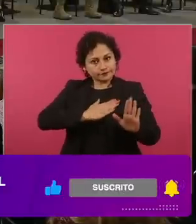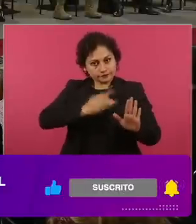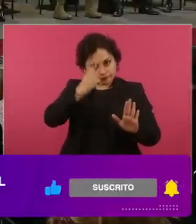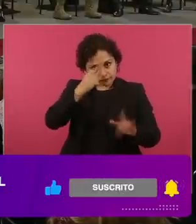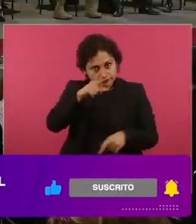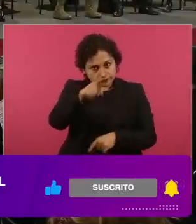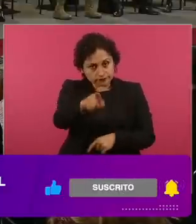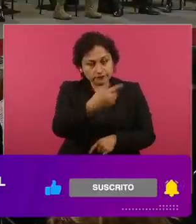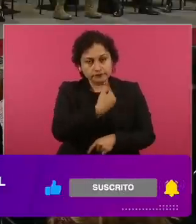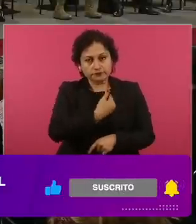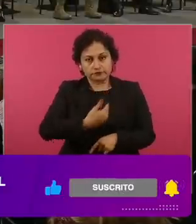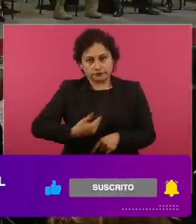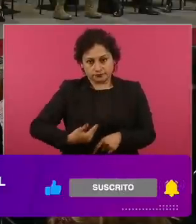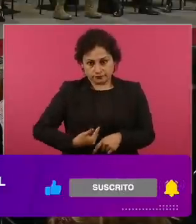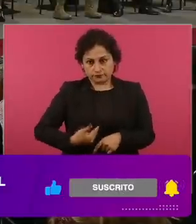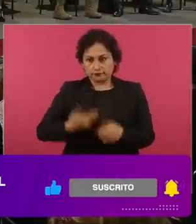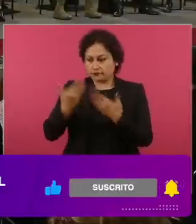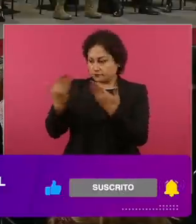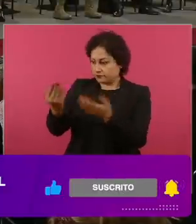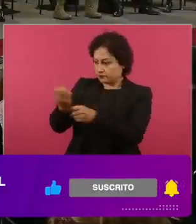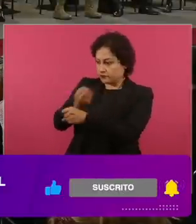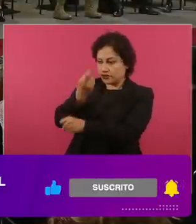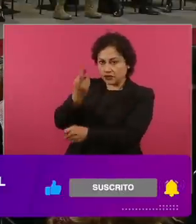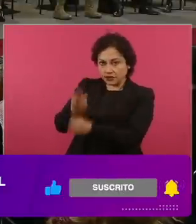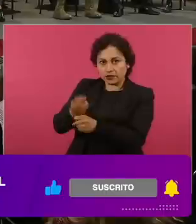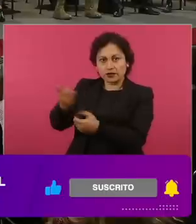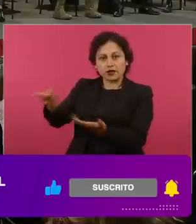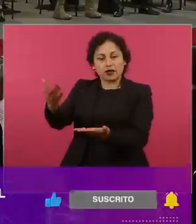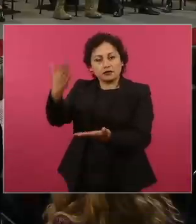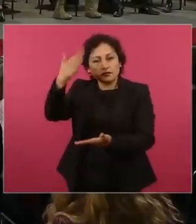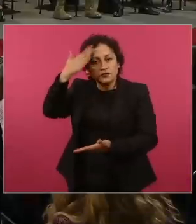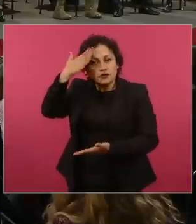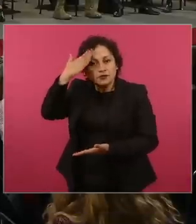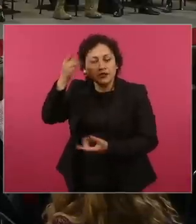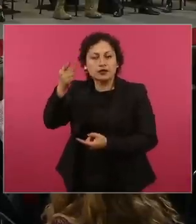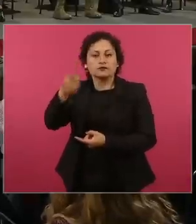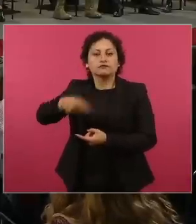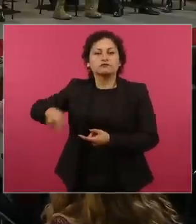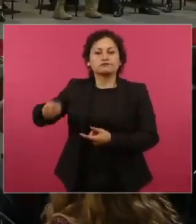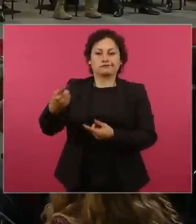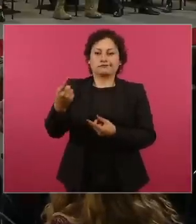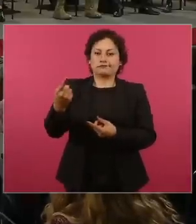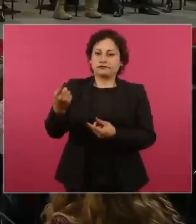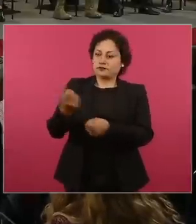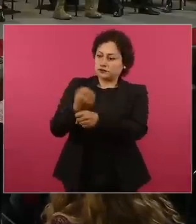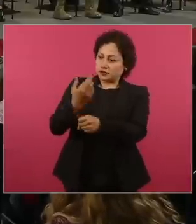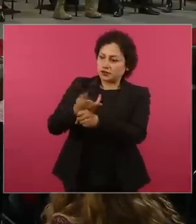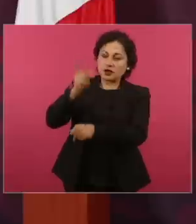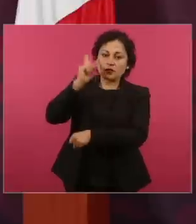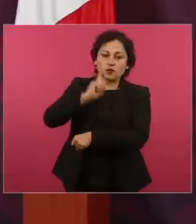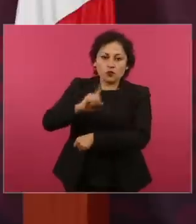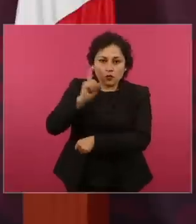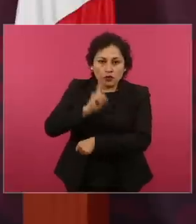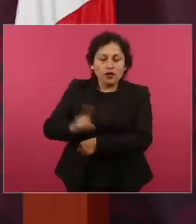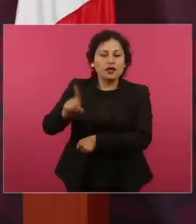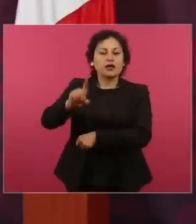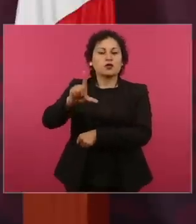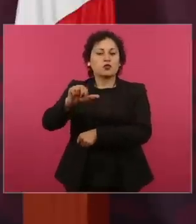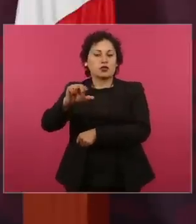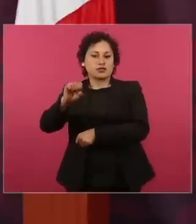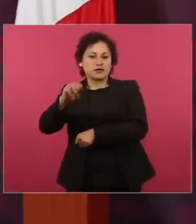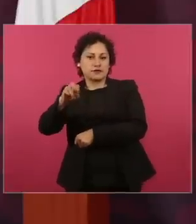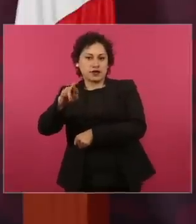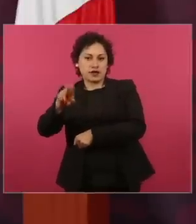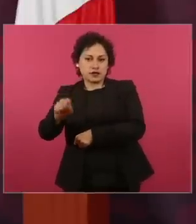secretario, capitán general Montaño, compañera Luisa María Alcalde, compañera de lucha, tiene el